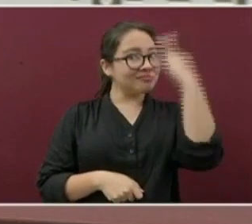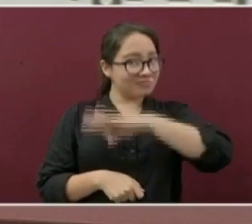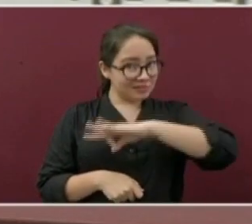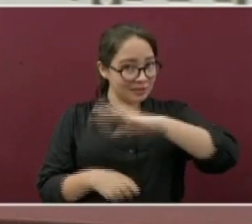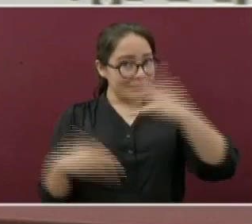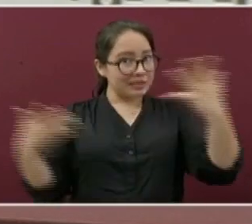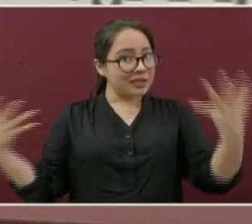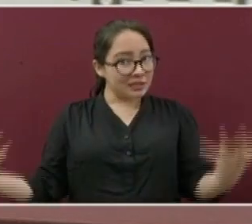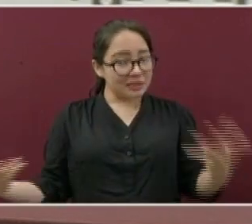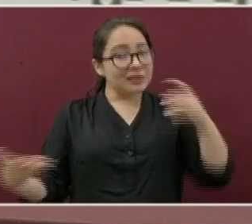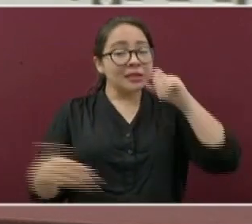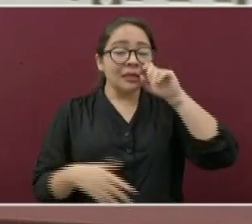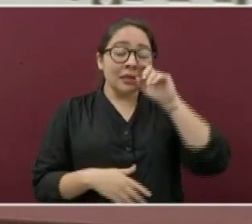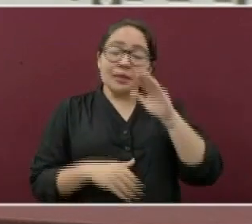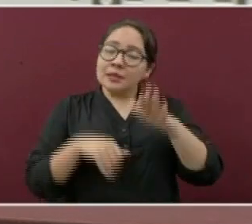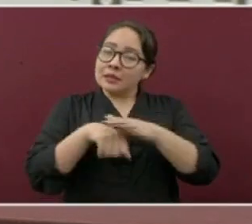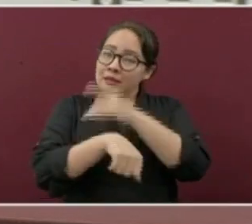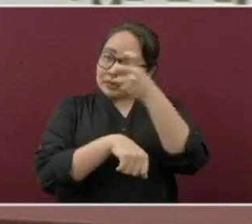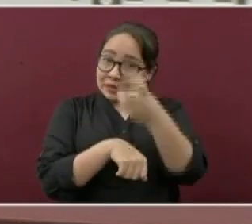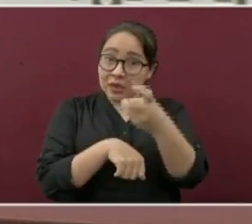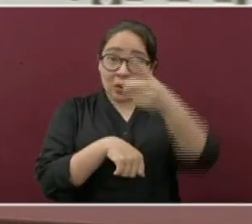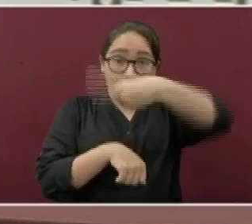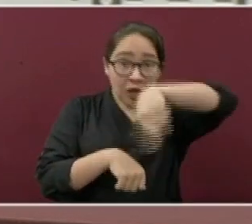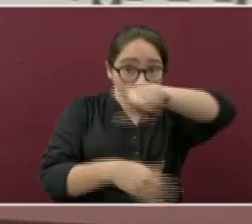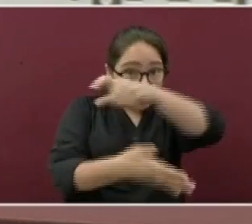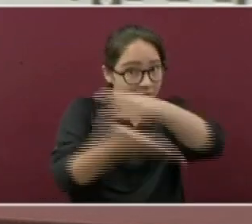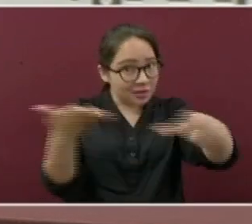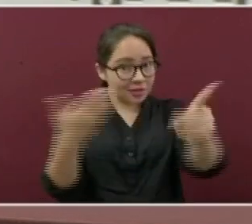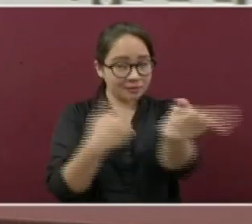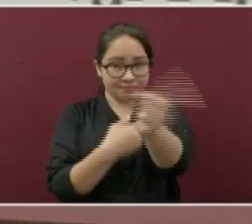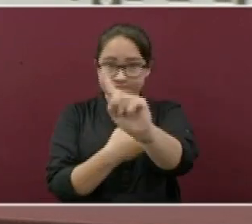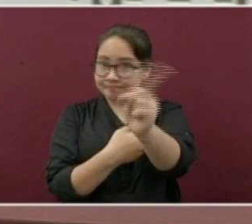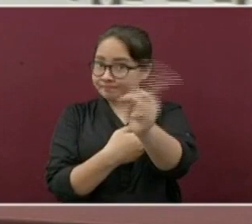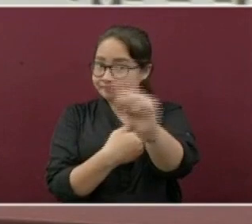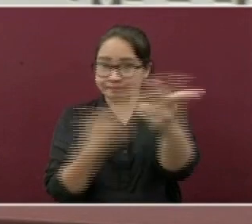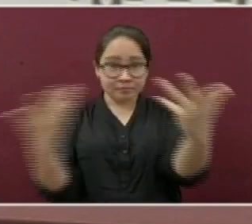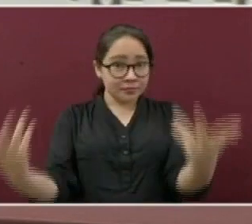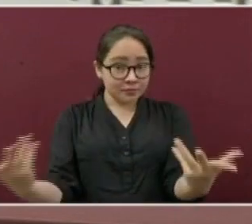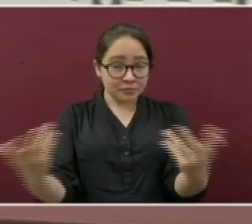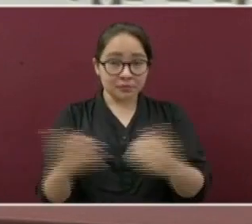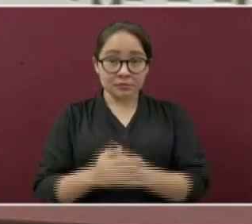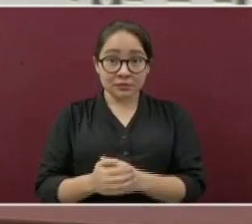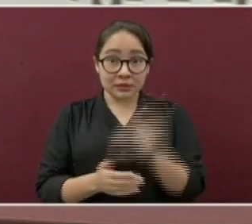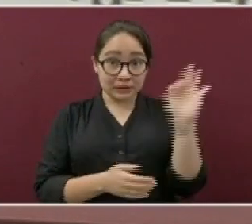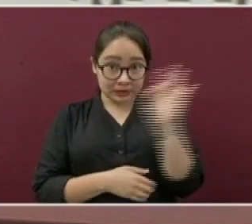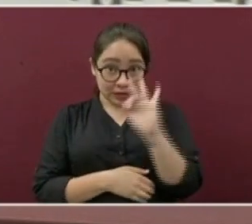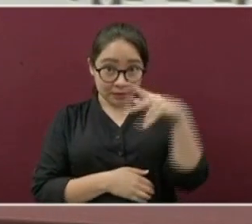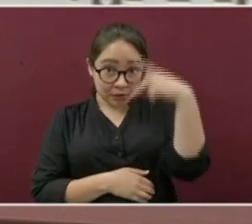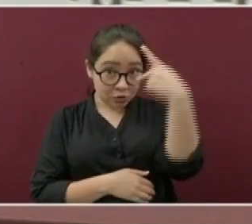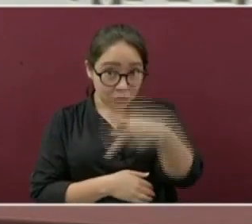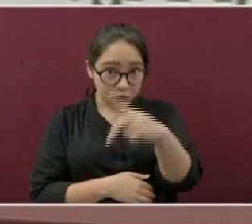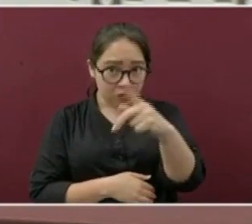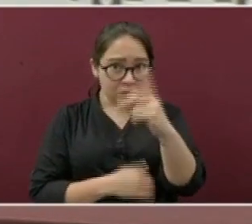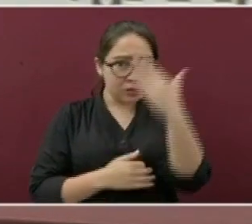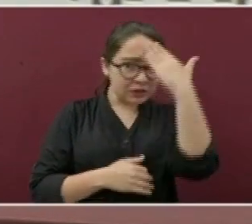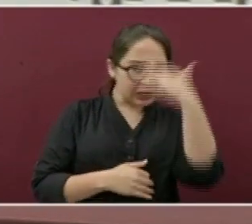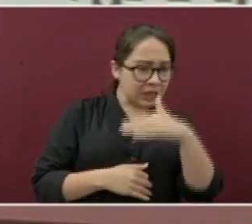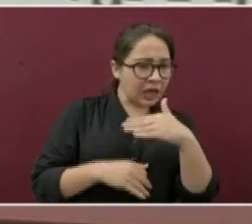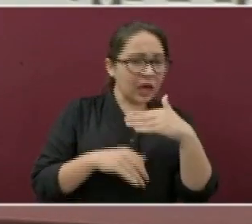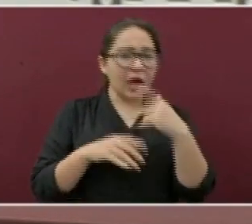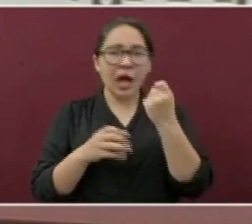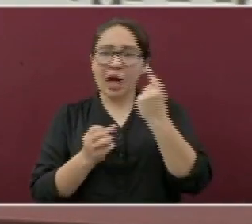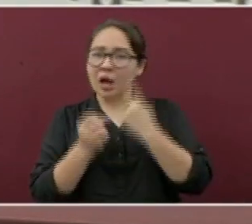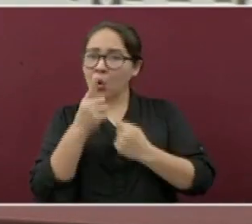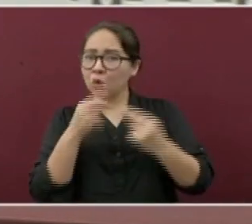Razón por lo que no deben adquirirlas. En el caso de que usted tenga conocimiento de algún